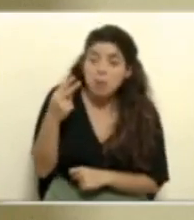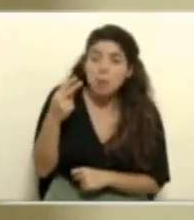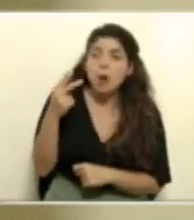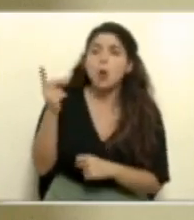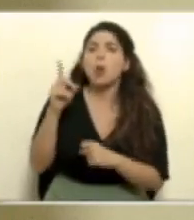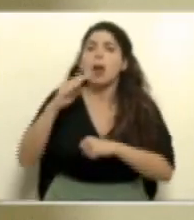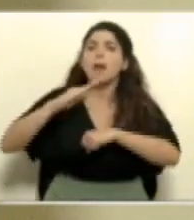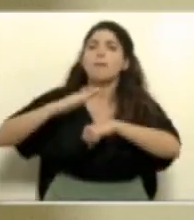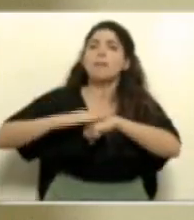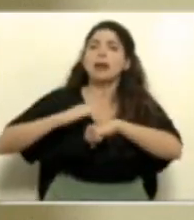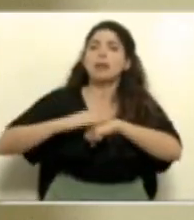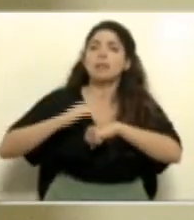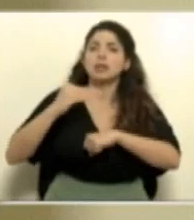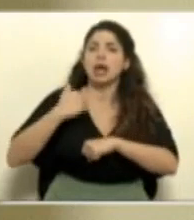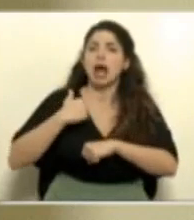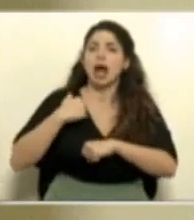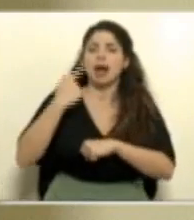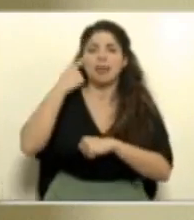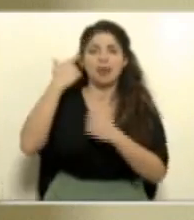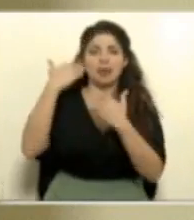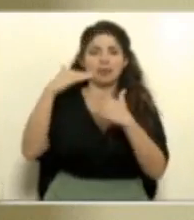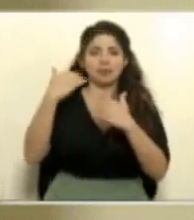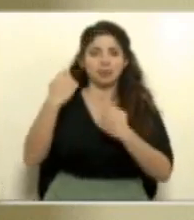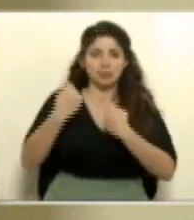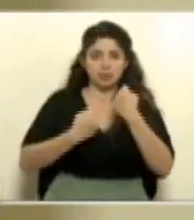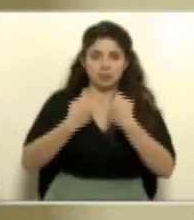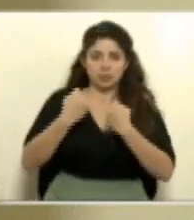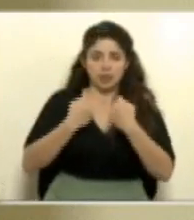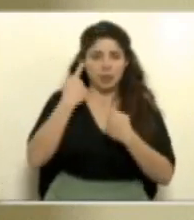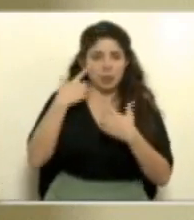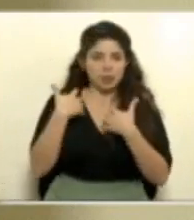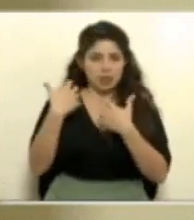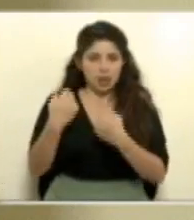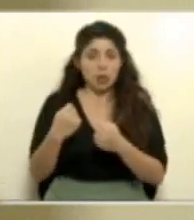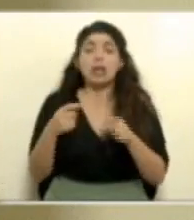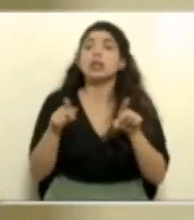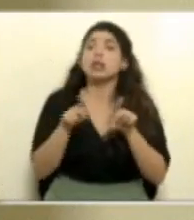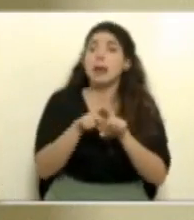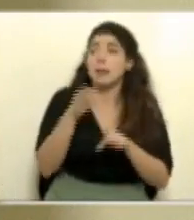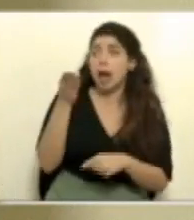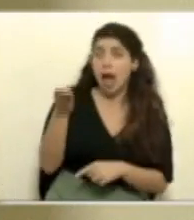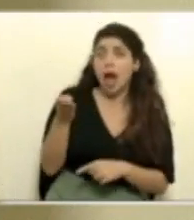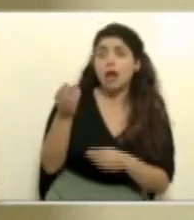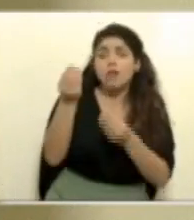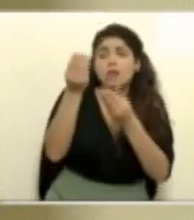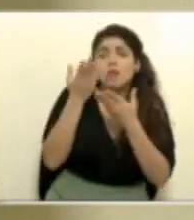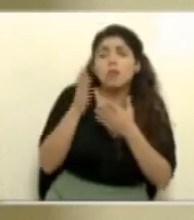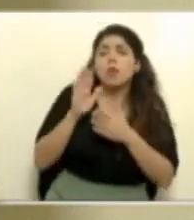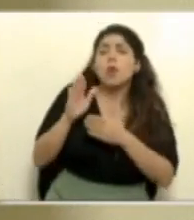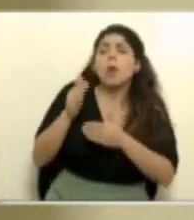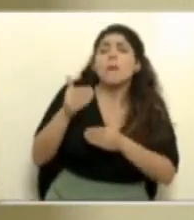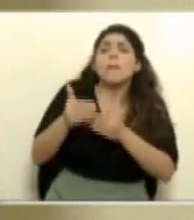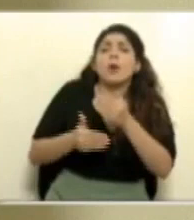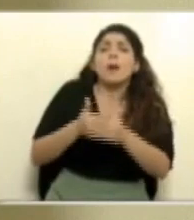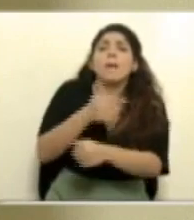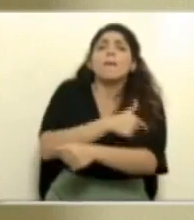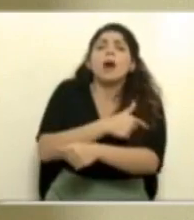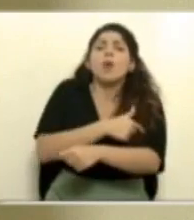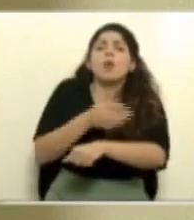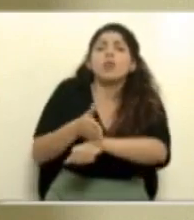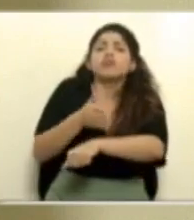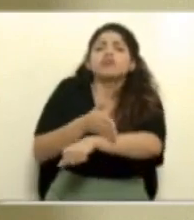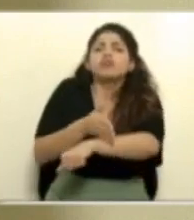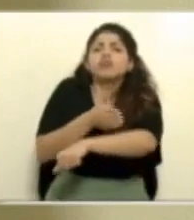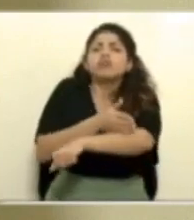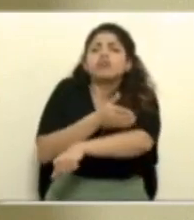excepciones a la restricción vehicular sanitaria y también pueden encontrar el avance en el proceso de vacunación